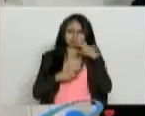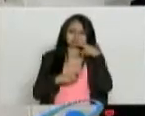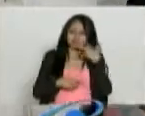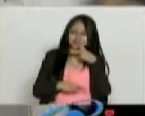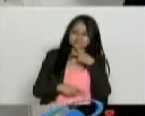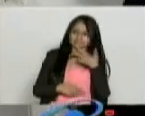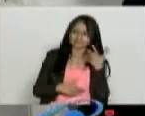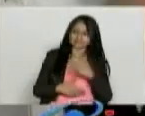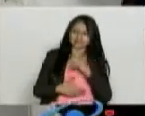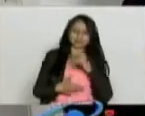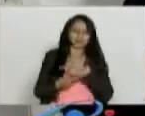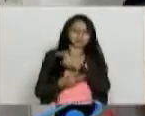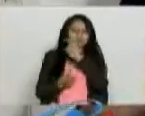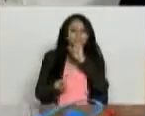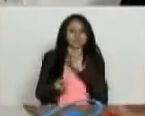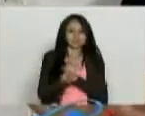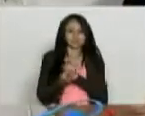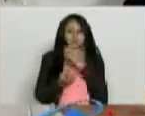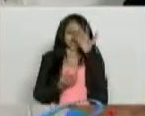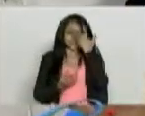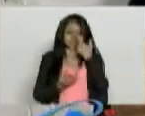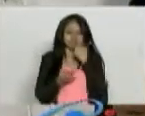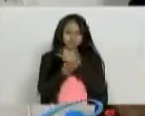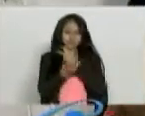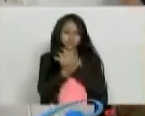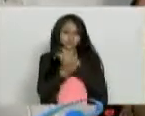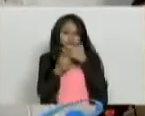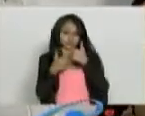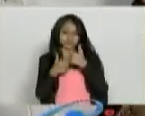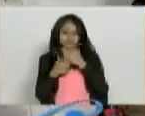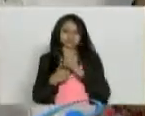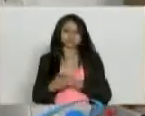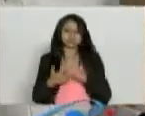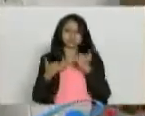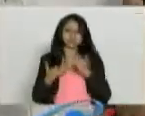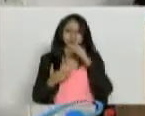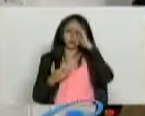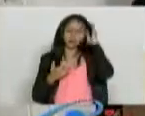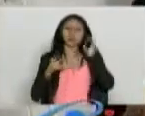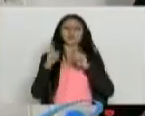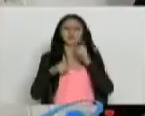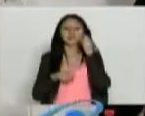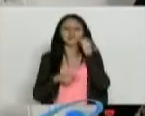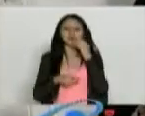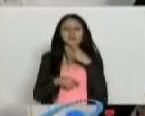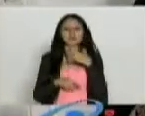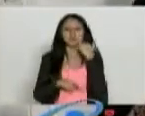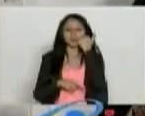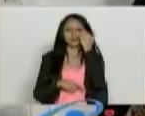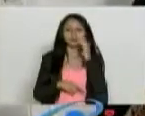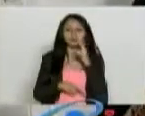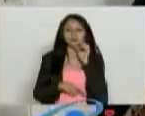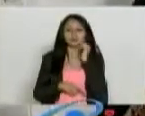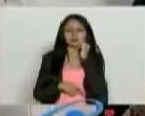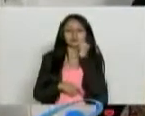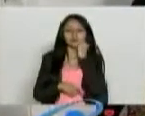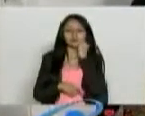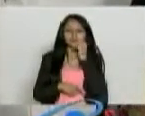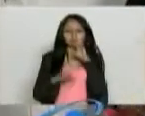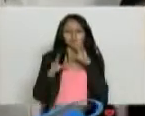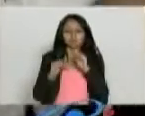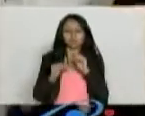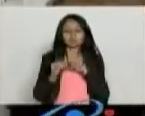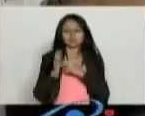increíble, exámenes de hueso, súper. La menopausia les pega muy duro con el tema de la osteoporosis.